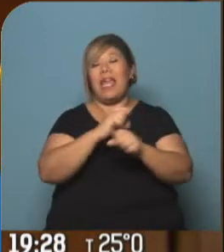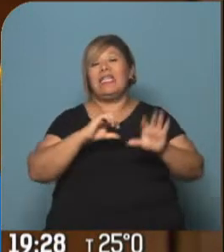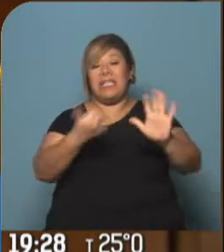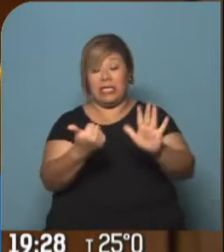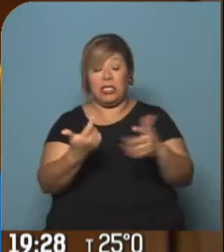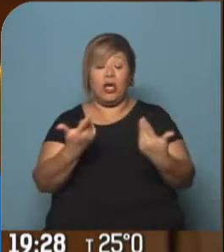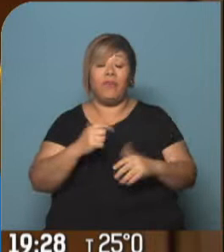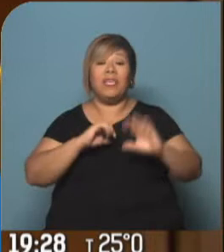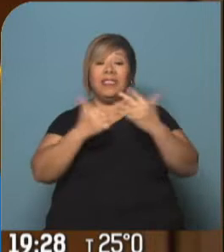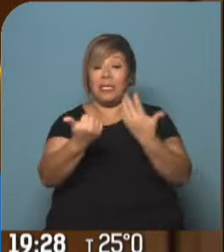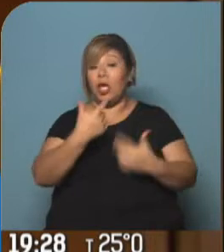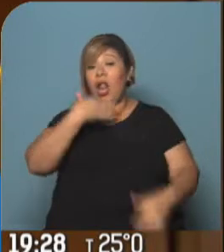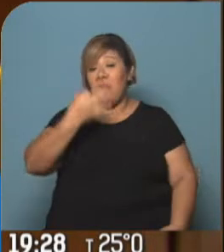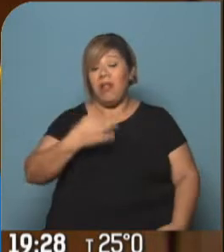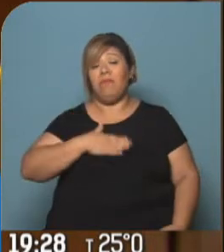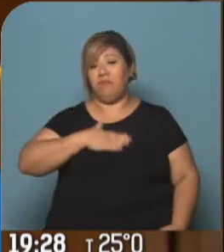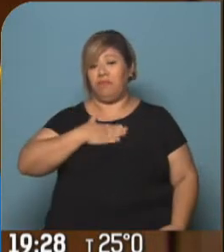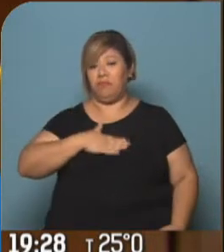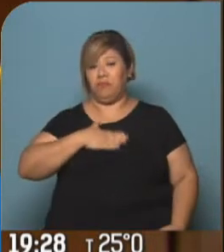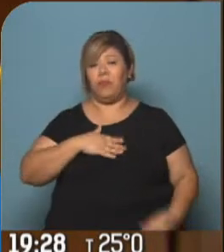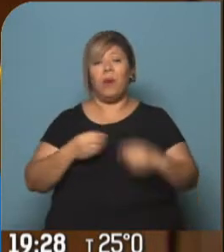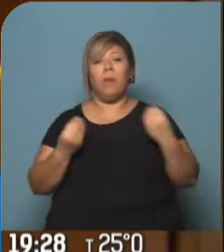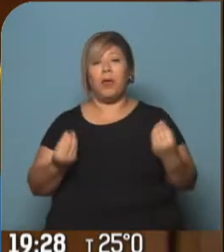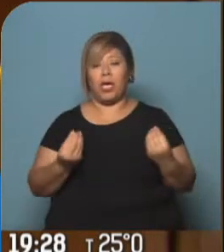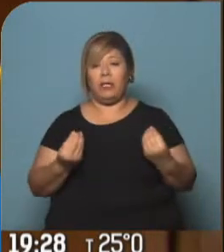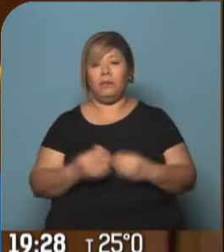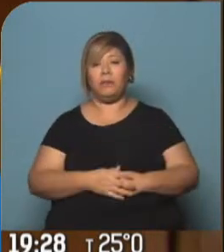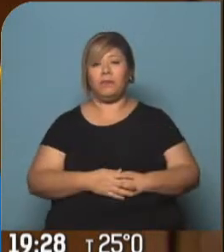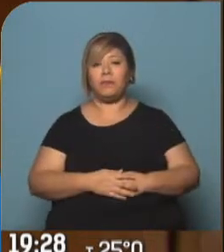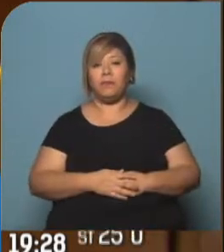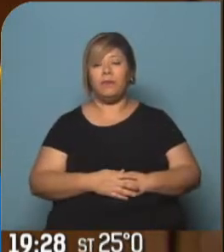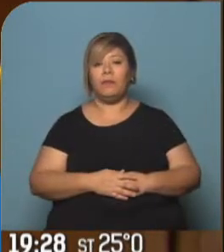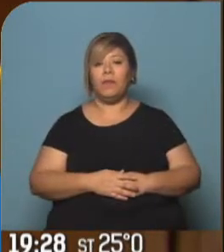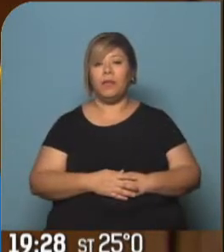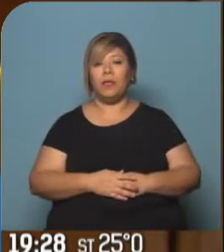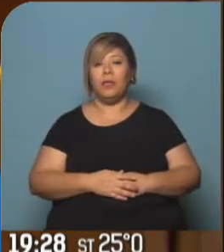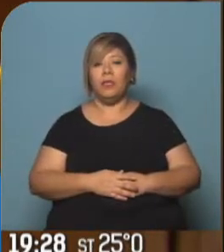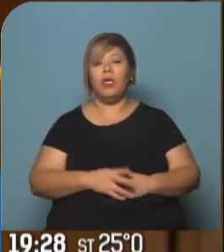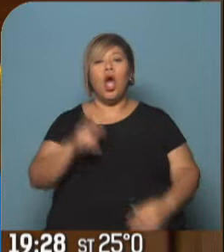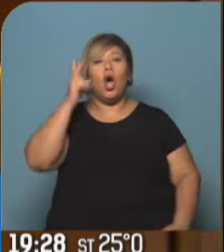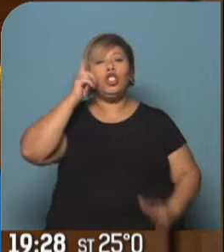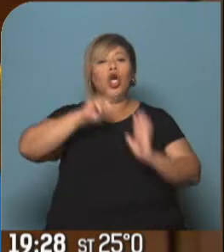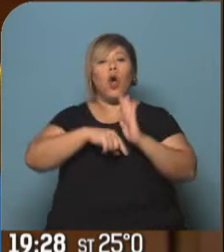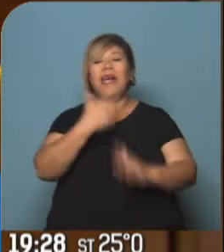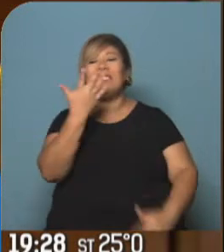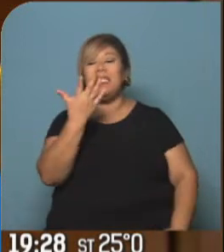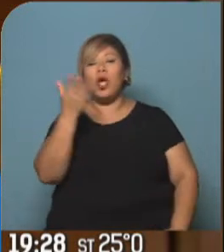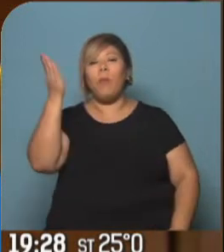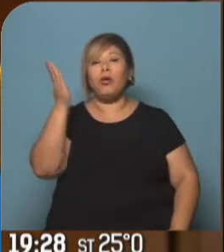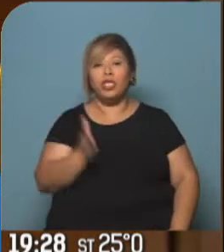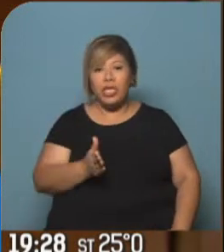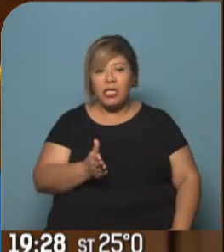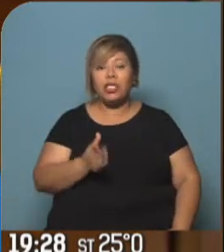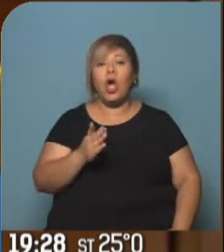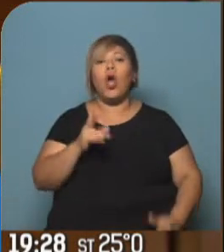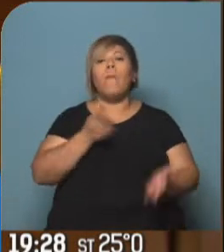muy satisfechos porque hemos incrementado fuertemente en un 8,5 punto porcentual los logros